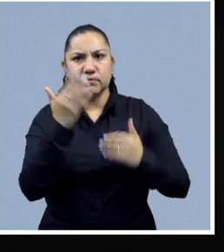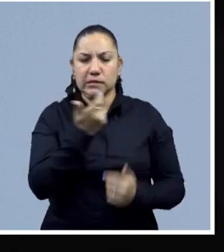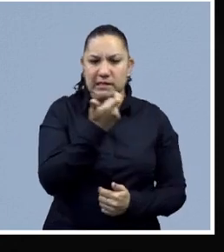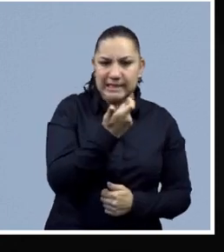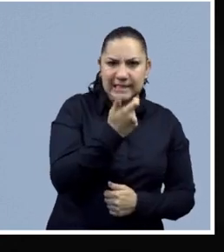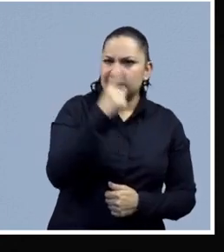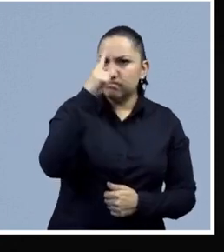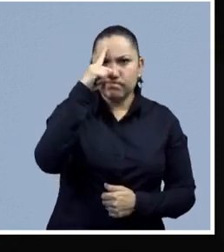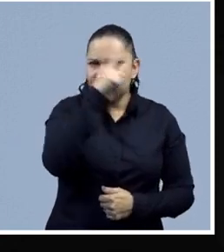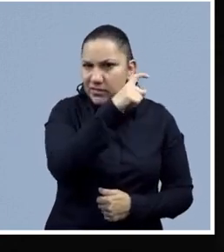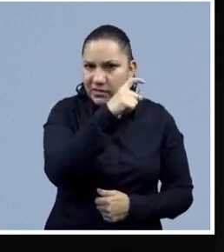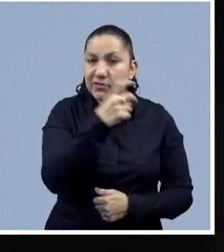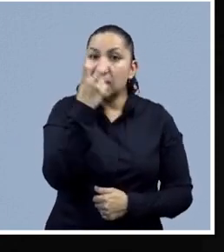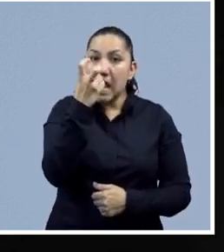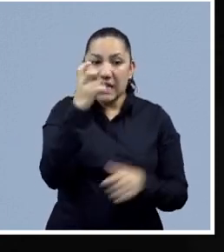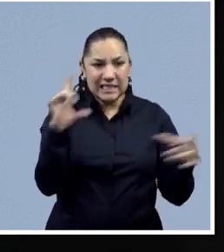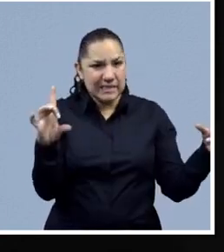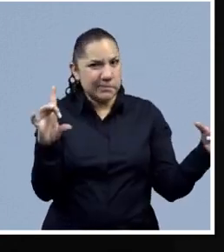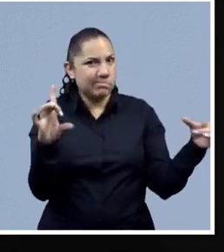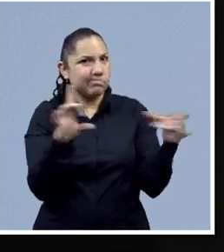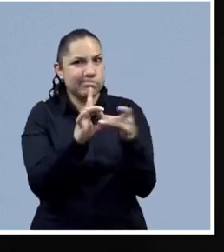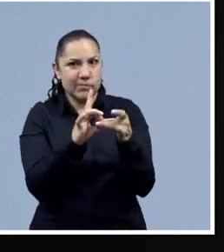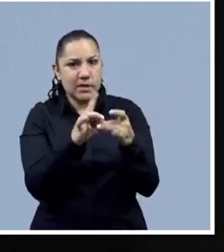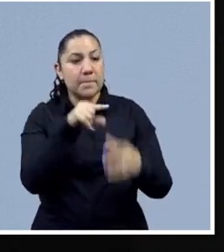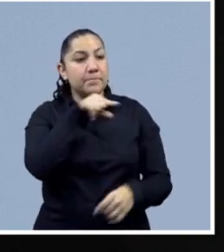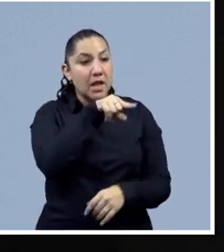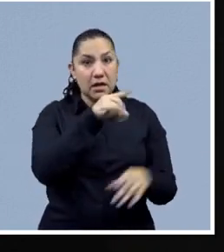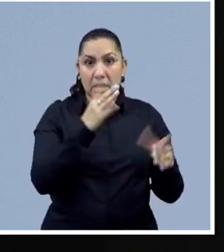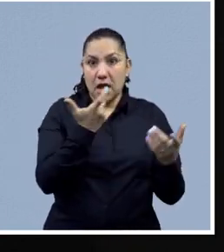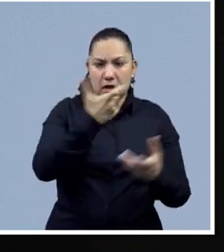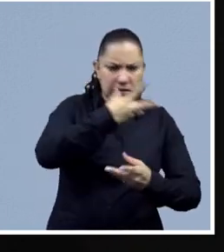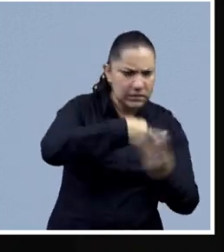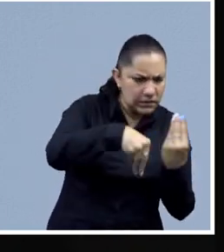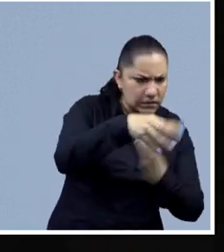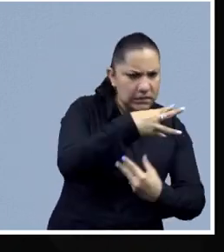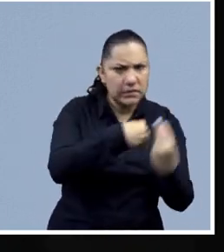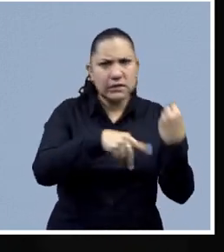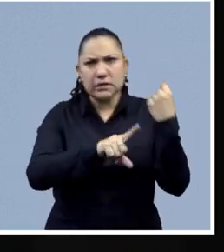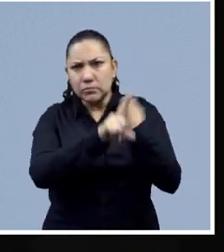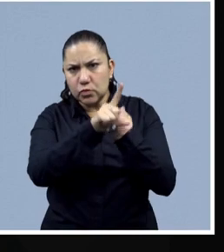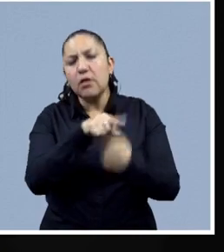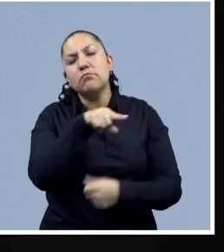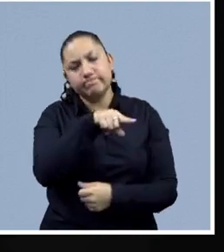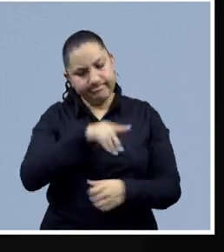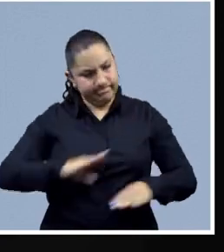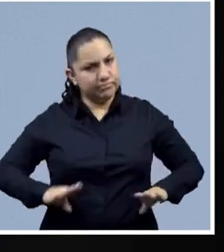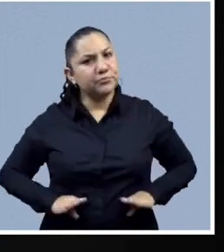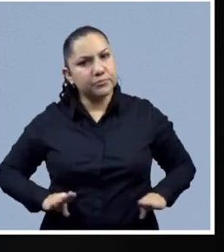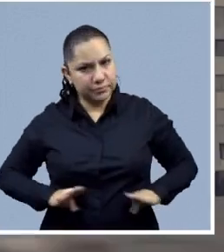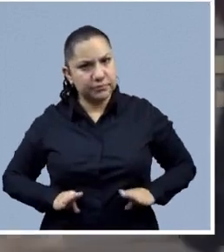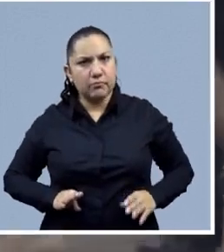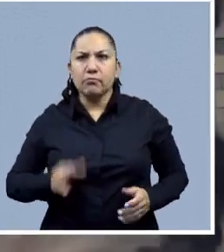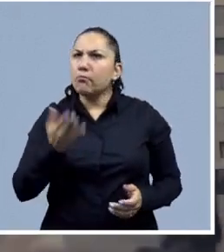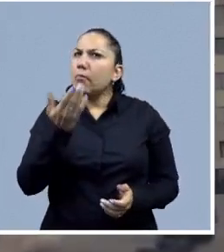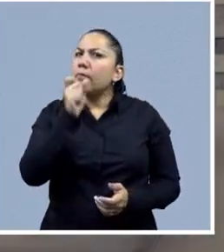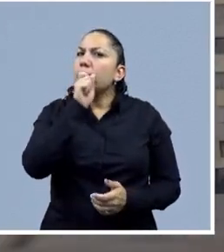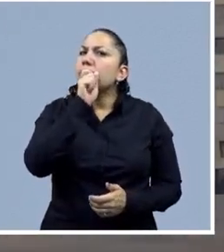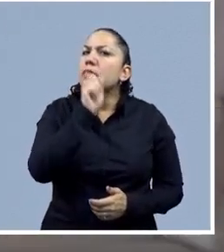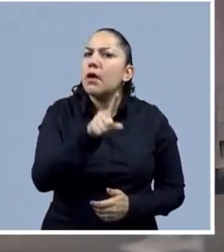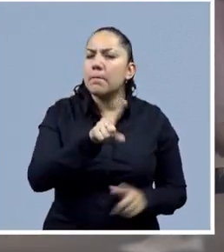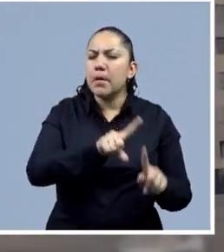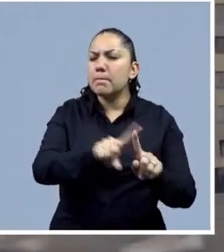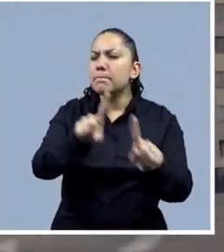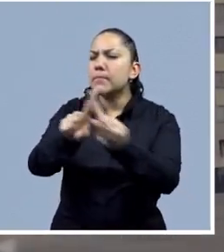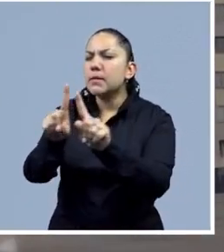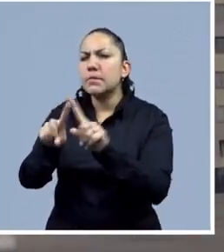por fuera o sin tomar en cuenta otras formas de violencia que no son de género, sino también pueden ser discriminaciones que se